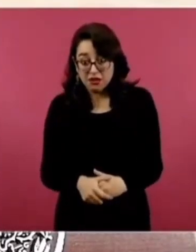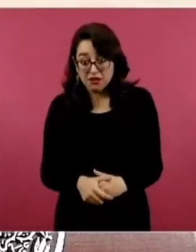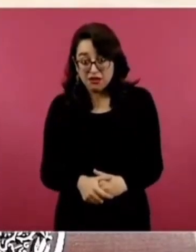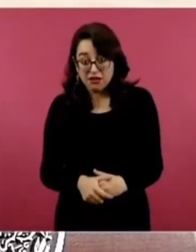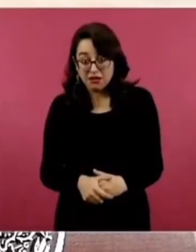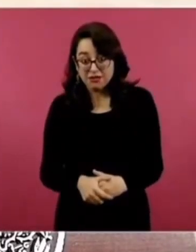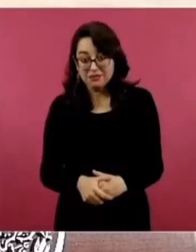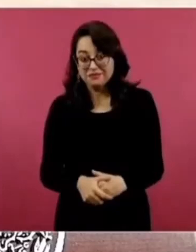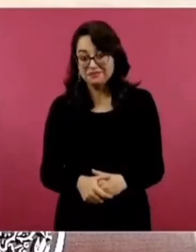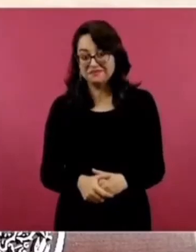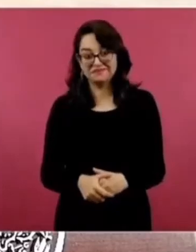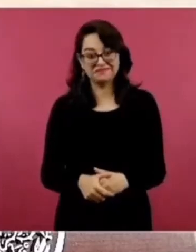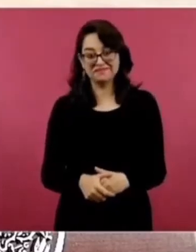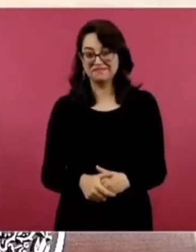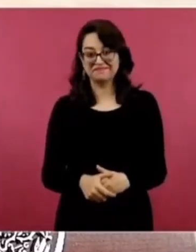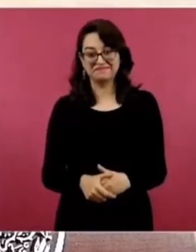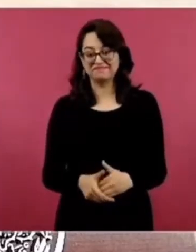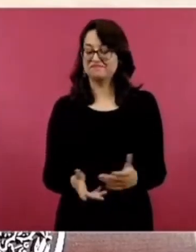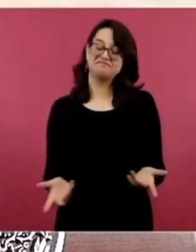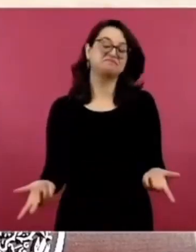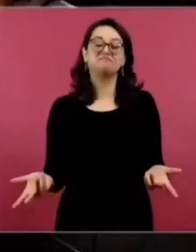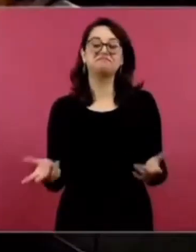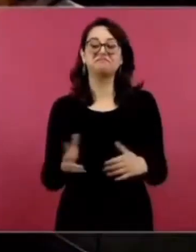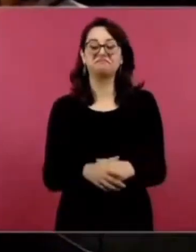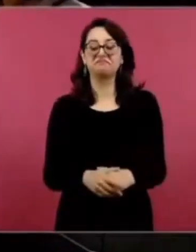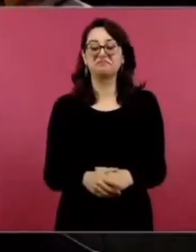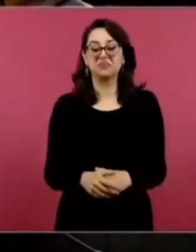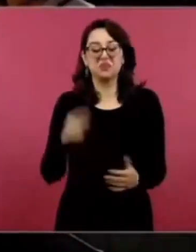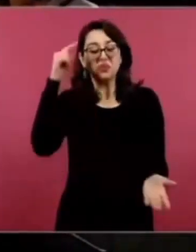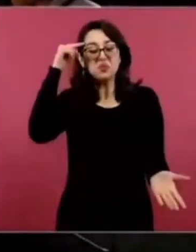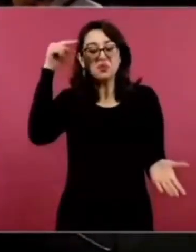Si acaso, el 1%.